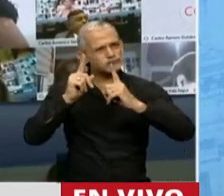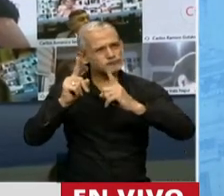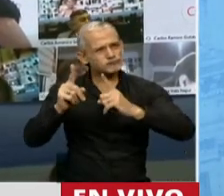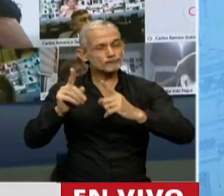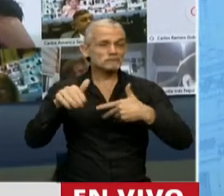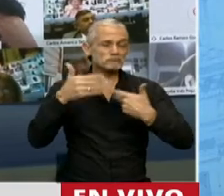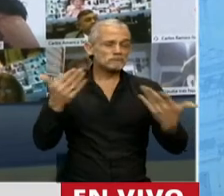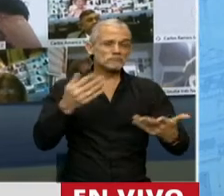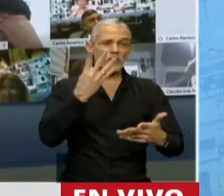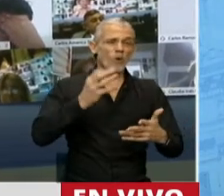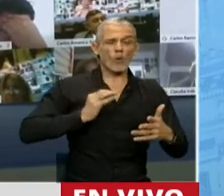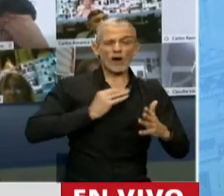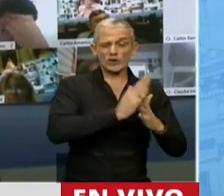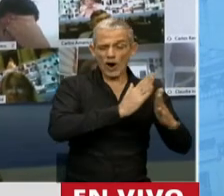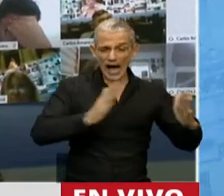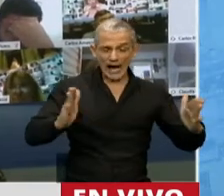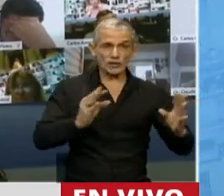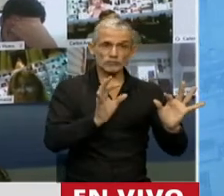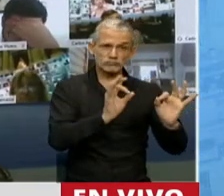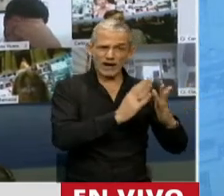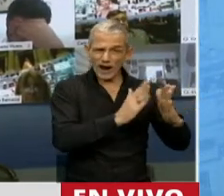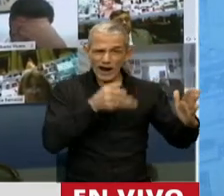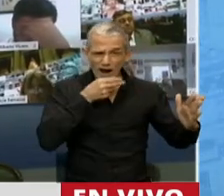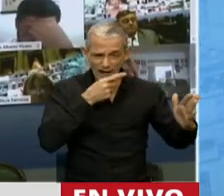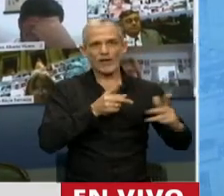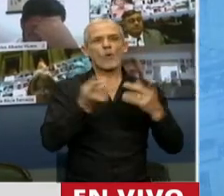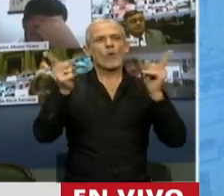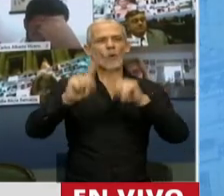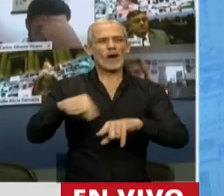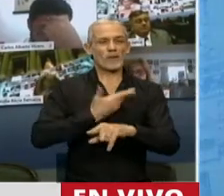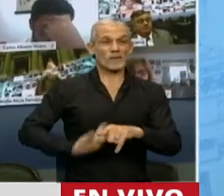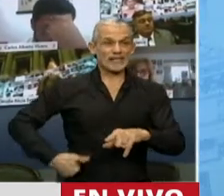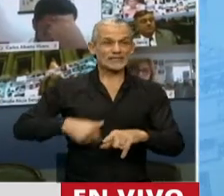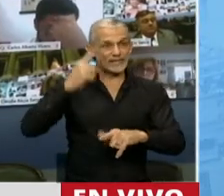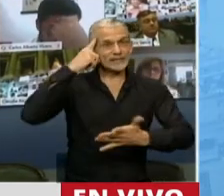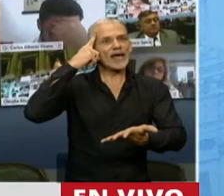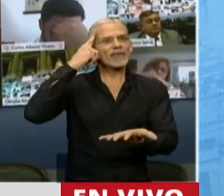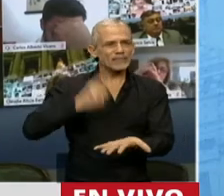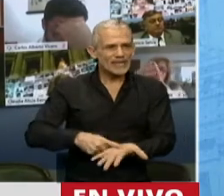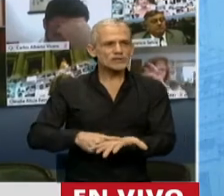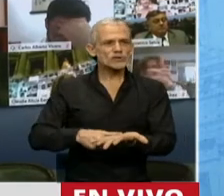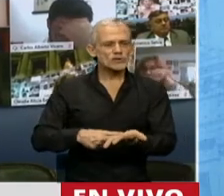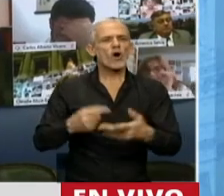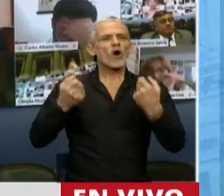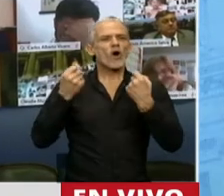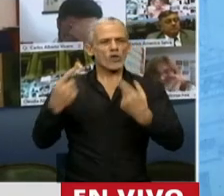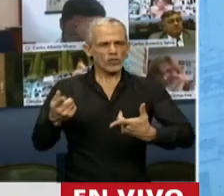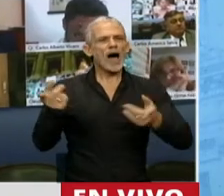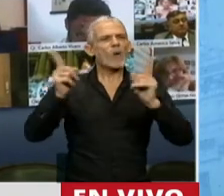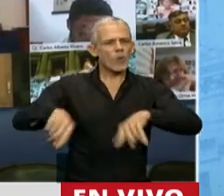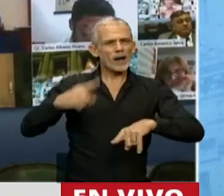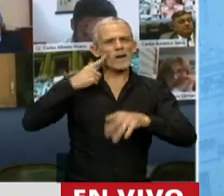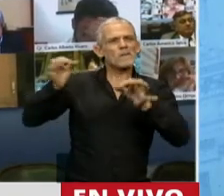Luego de estos cuatro años volvemos a tener un presidente que decidió devolver a la cuestión